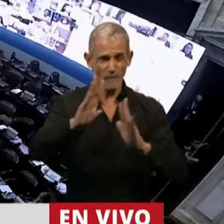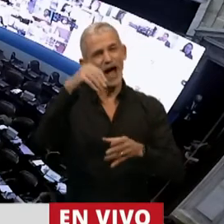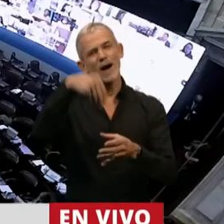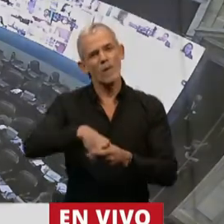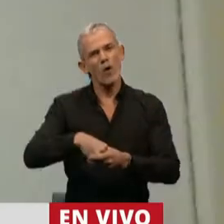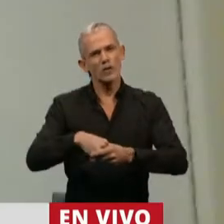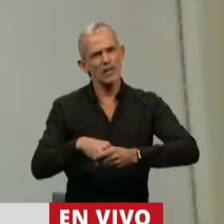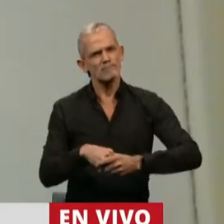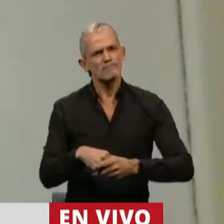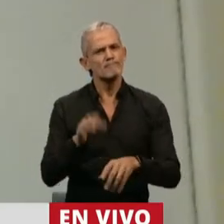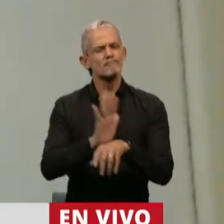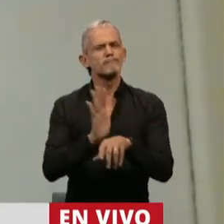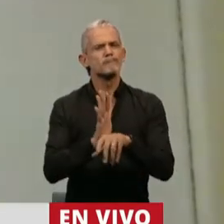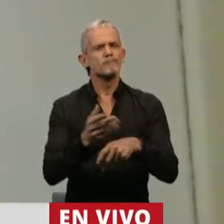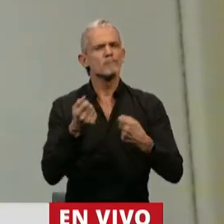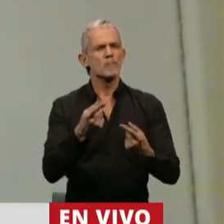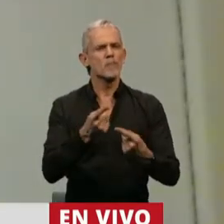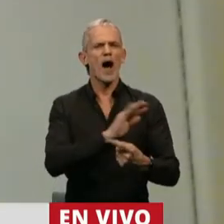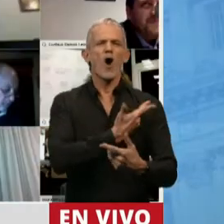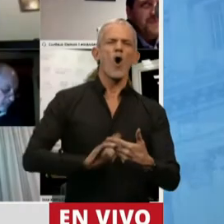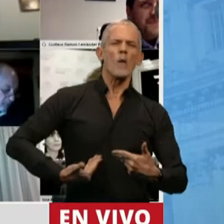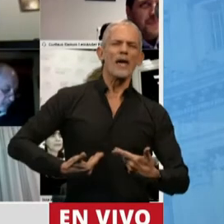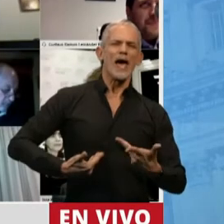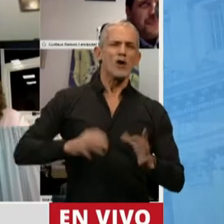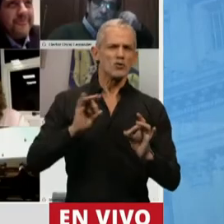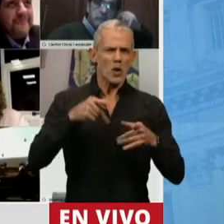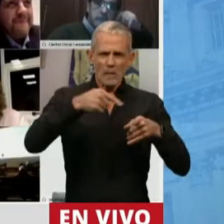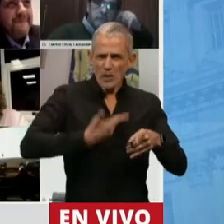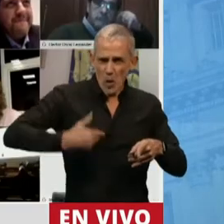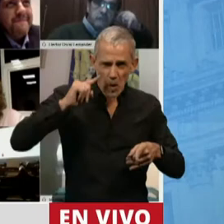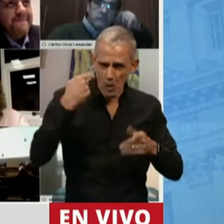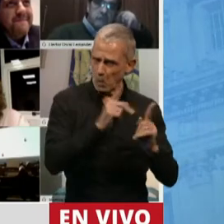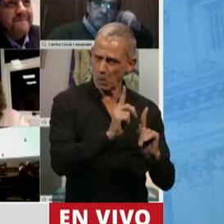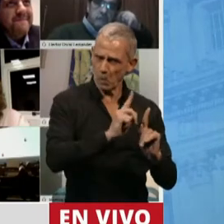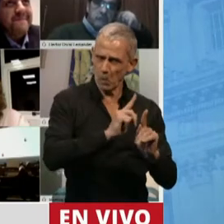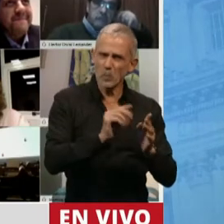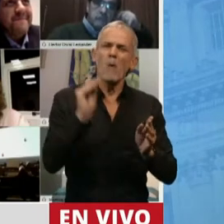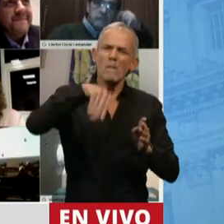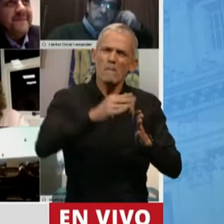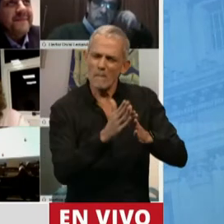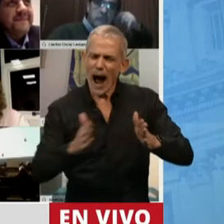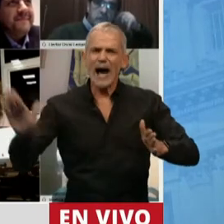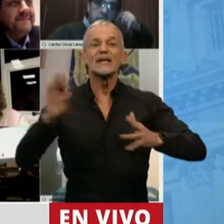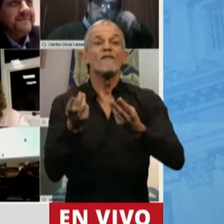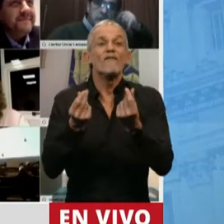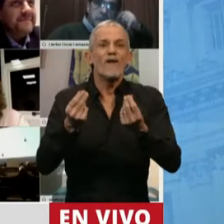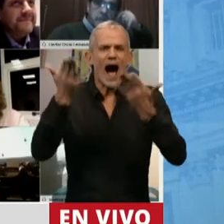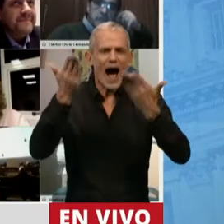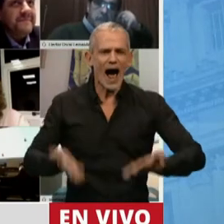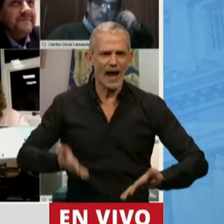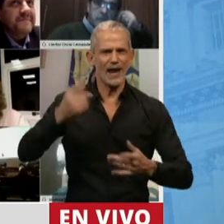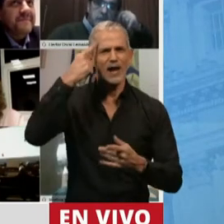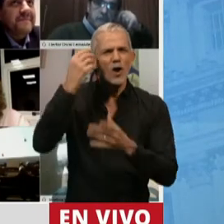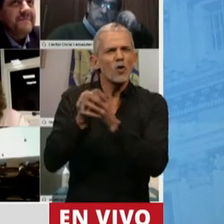refuerza una política que excede a un gobierno y no es más ni menos que la valoración del conocimiento como